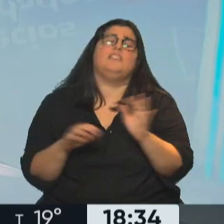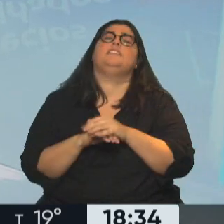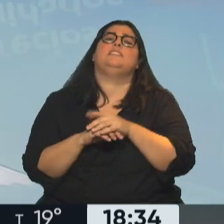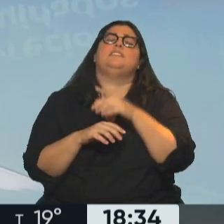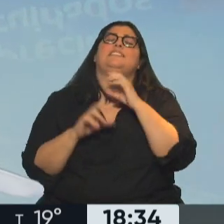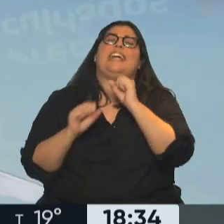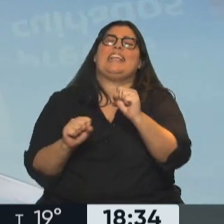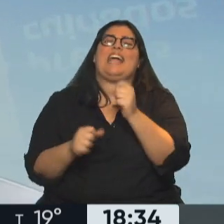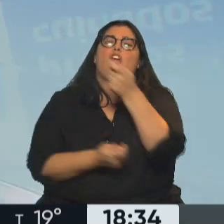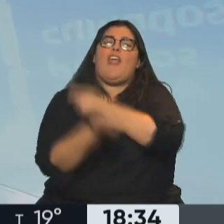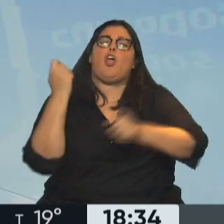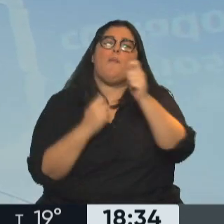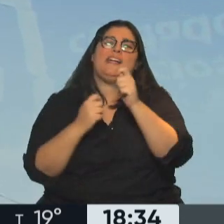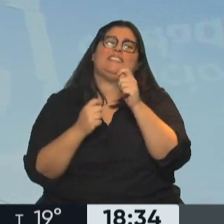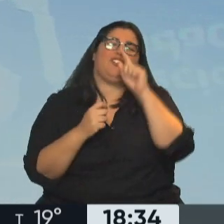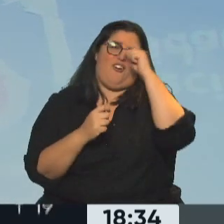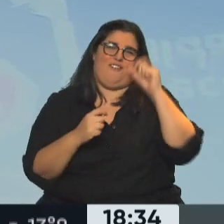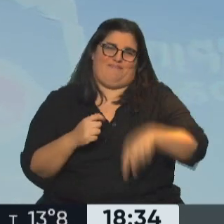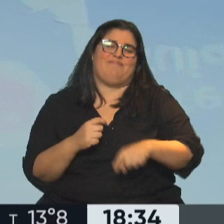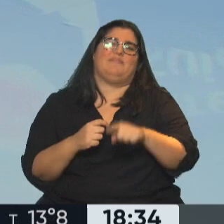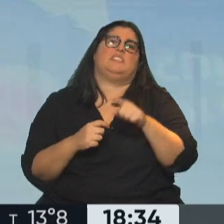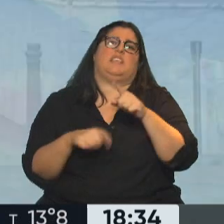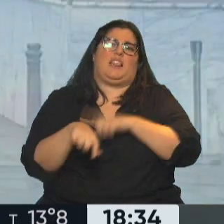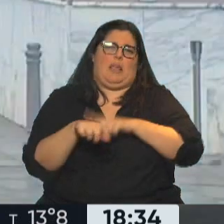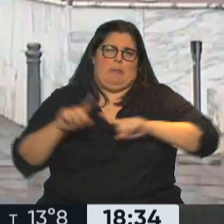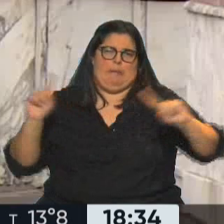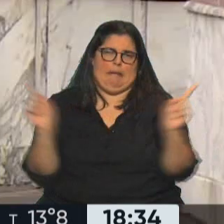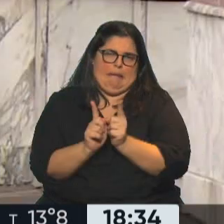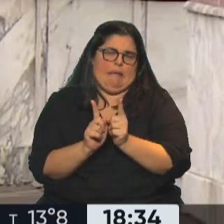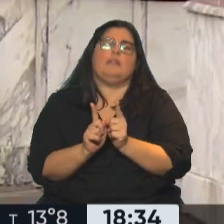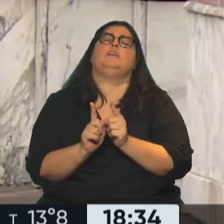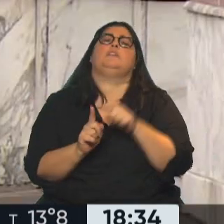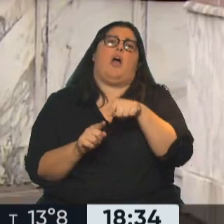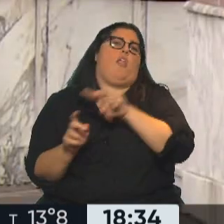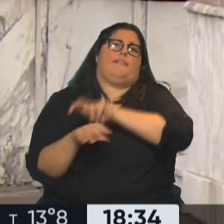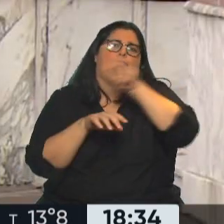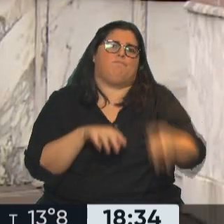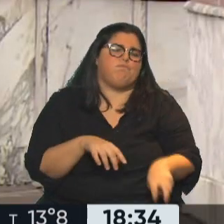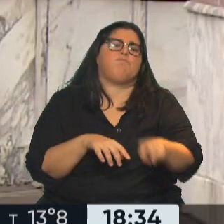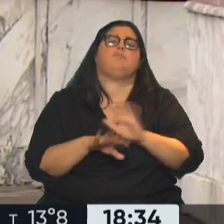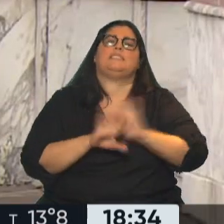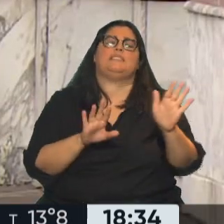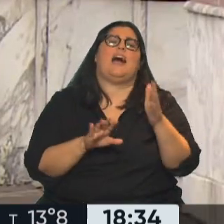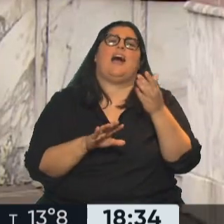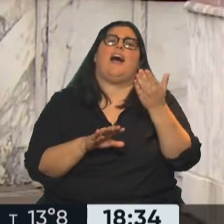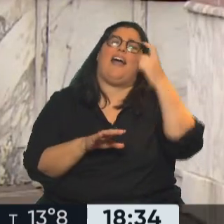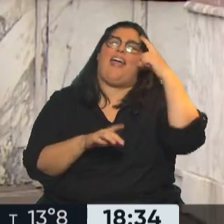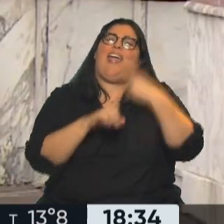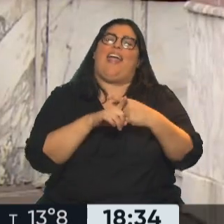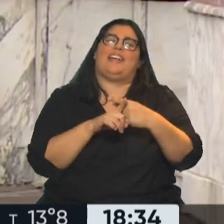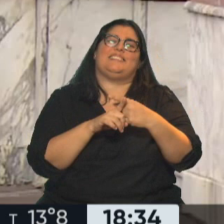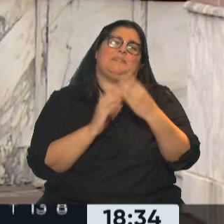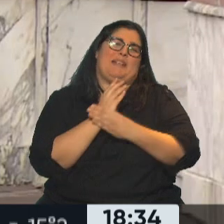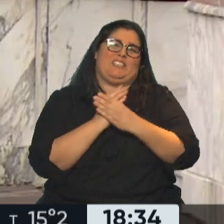Comercio Interior que menos tiempo tuvo en la gestión. Se va, volvemos a decir, ha sido designado por el exministro de